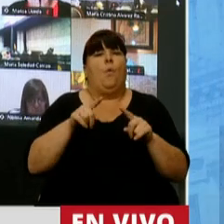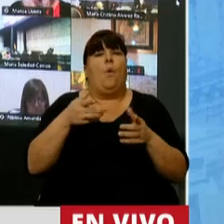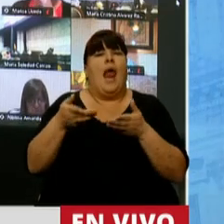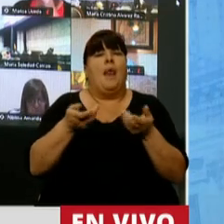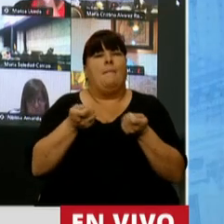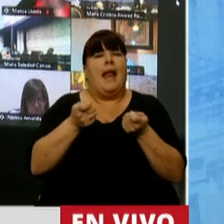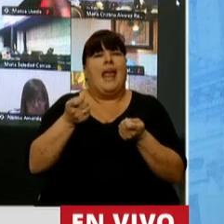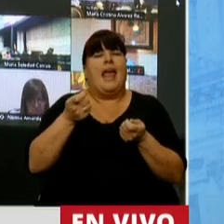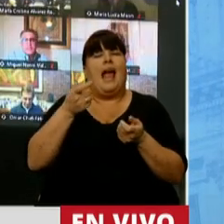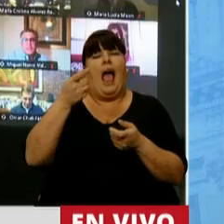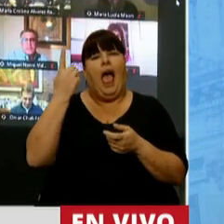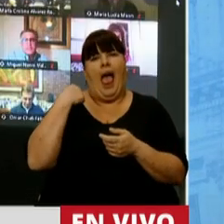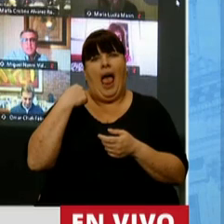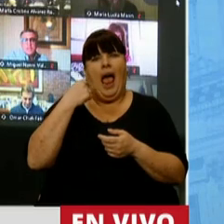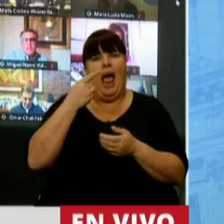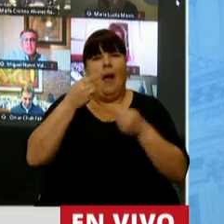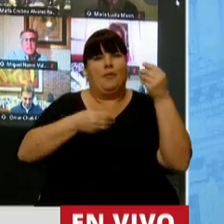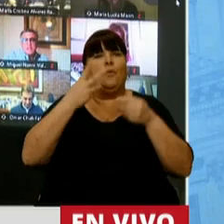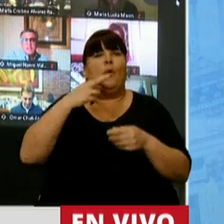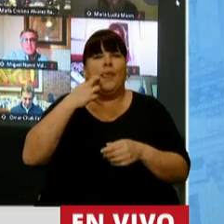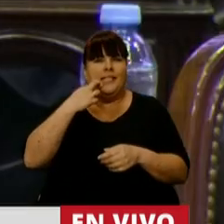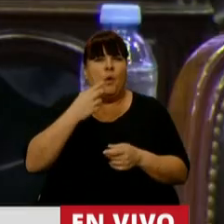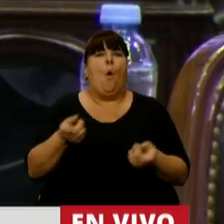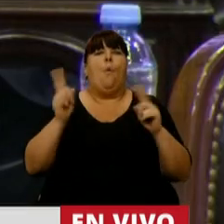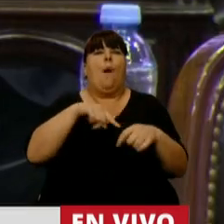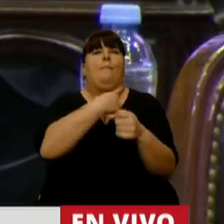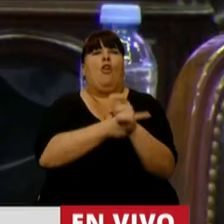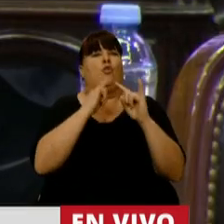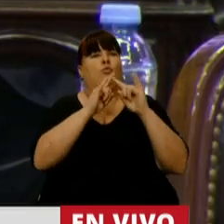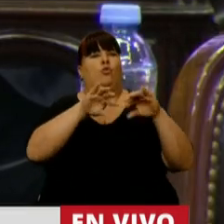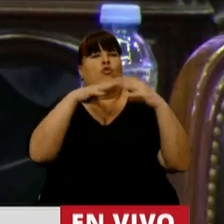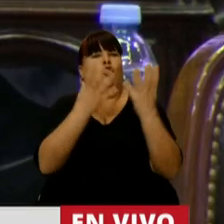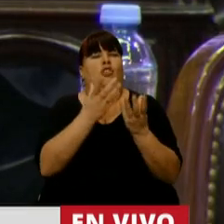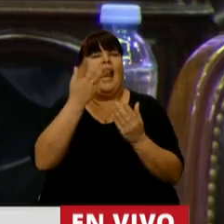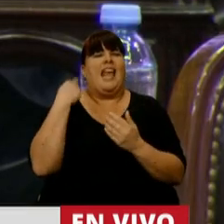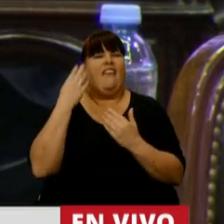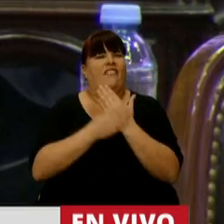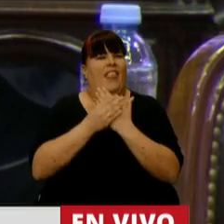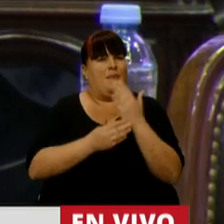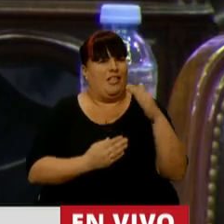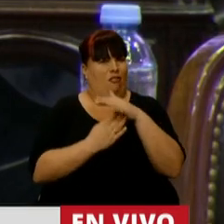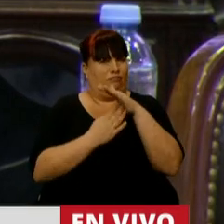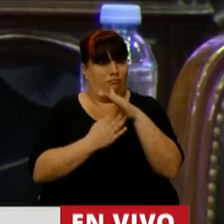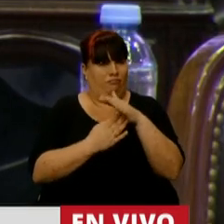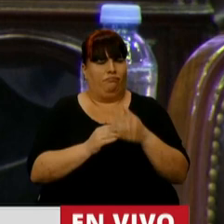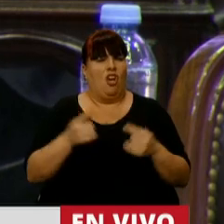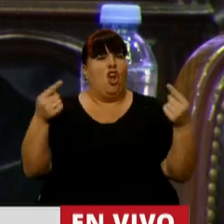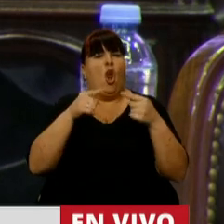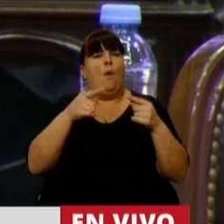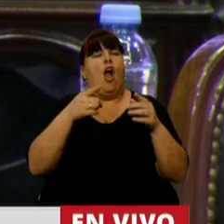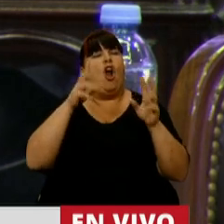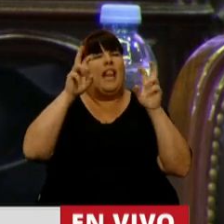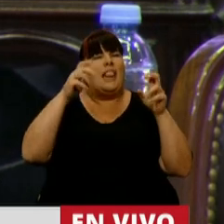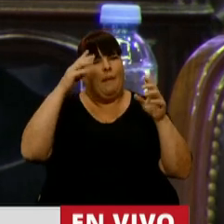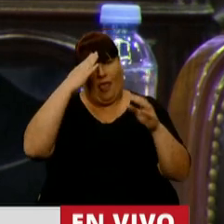presupuesto 2019 y la vuelta de los superpoderes al jefe de gabinete no contribuyen a fortalecer estos principios constitucionales.